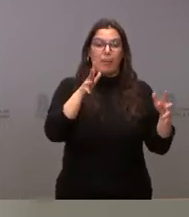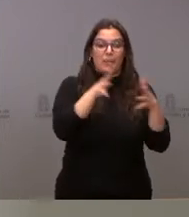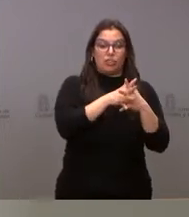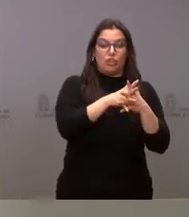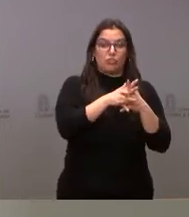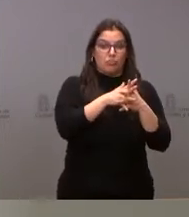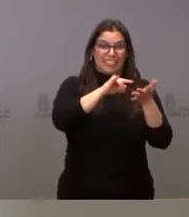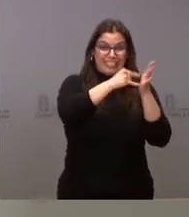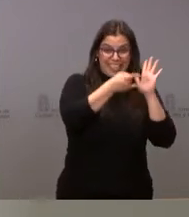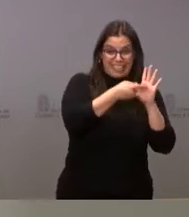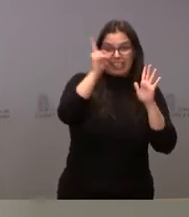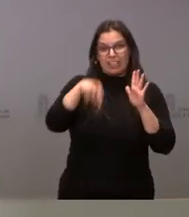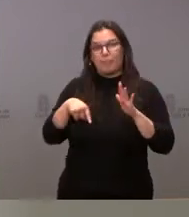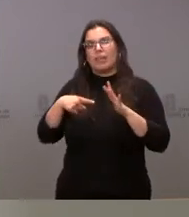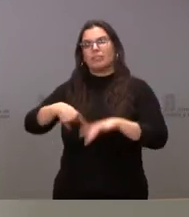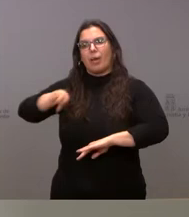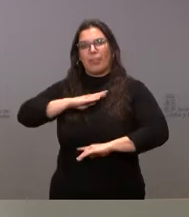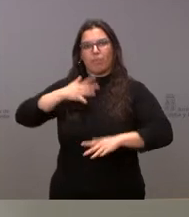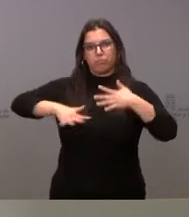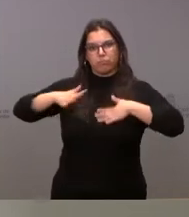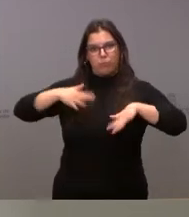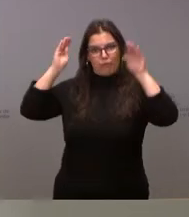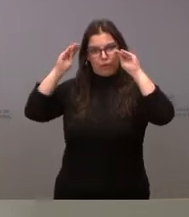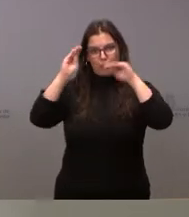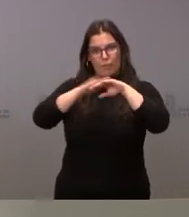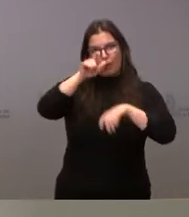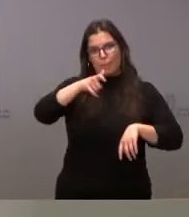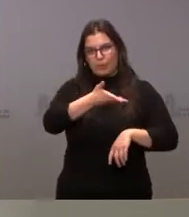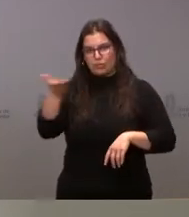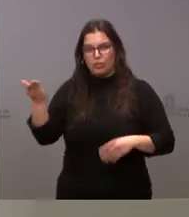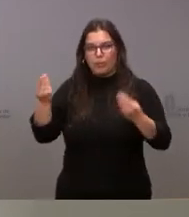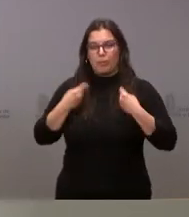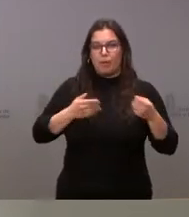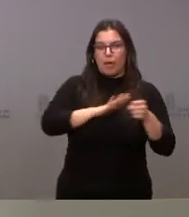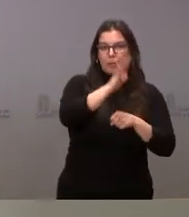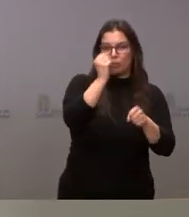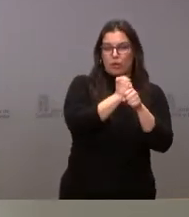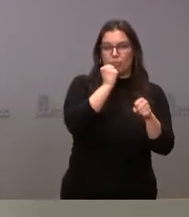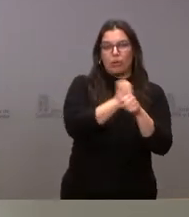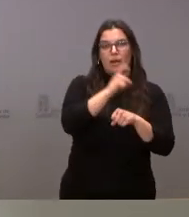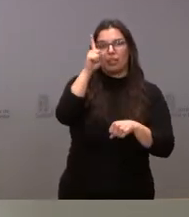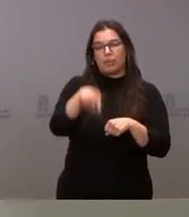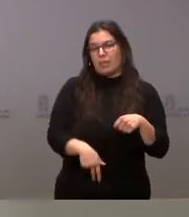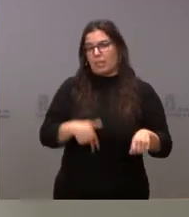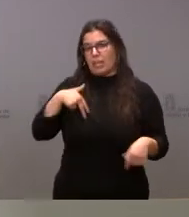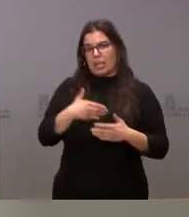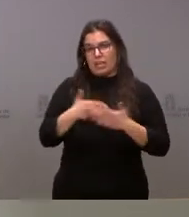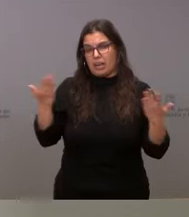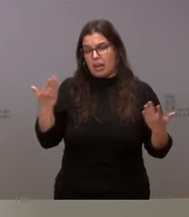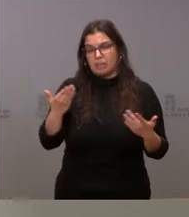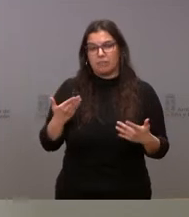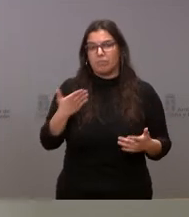sino también de las capacidades de las personas de esta tierra, tanto en el ámbito laboral como del conjunto de las edades